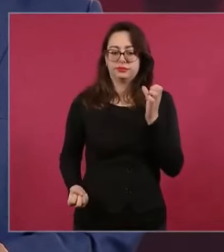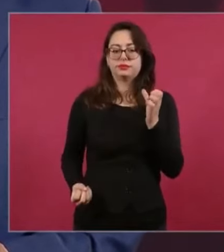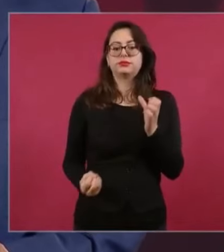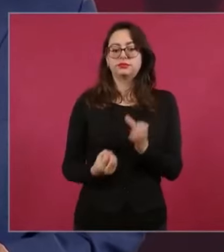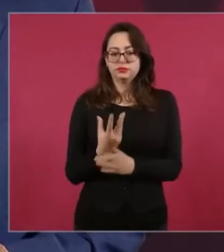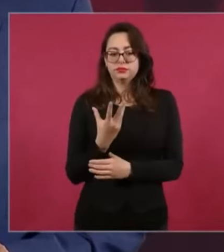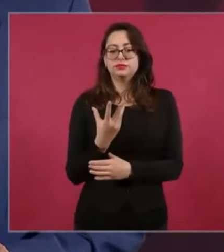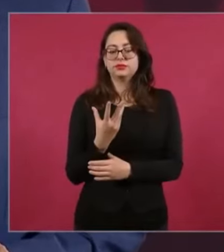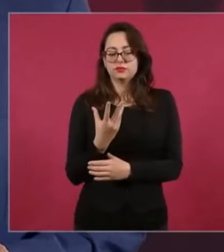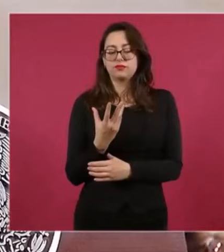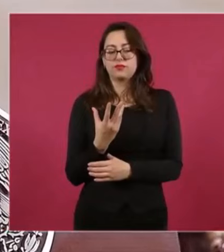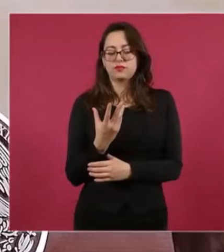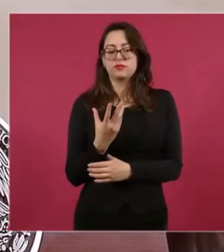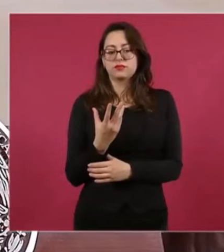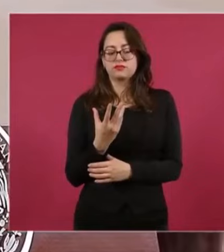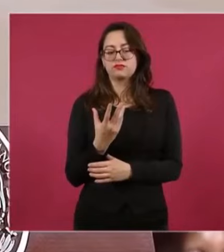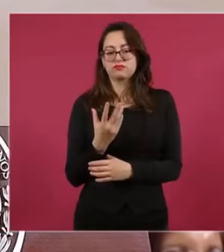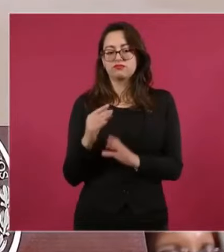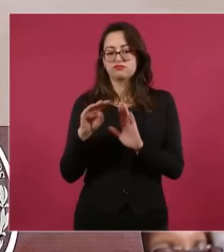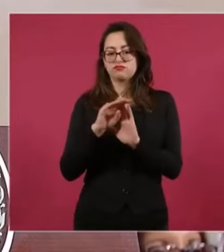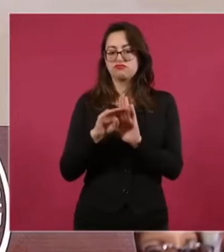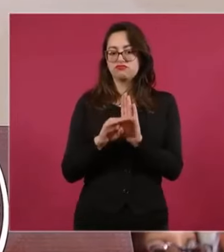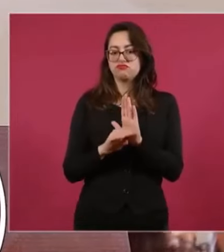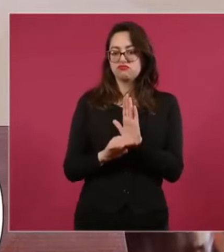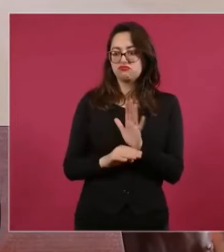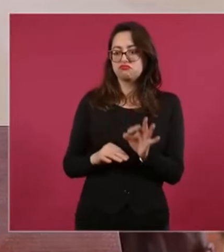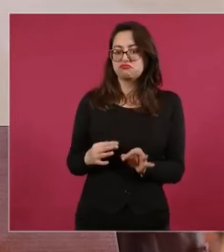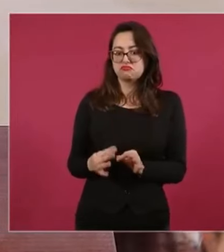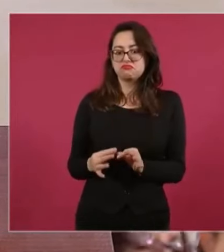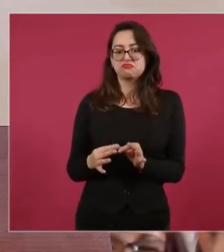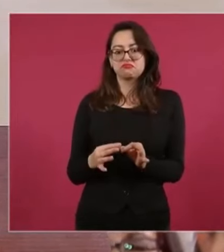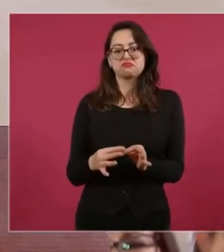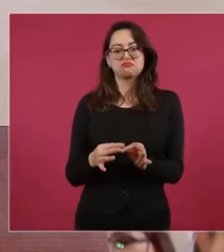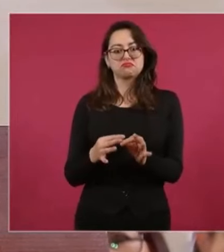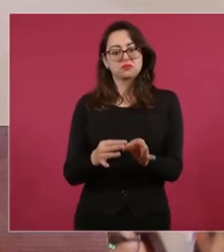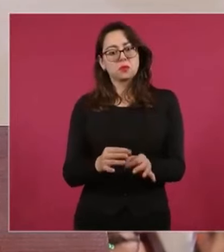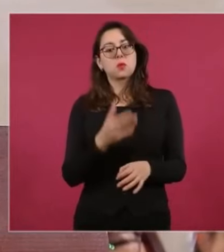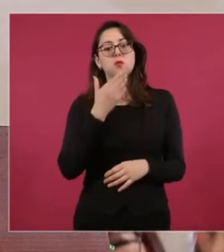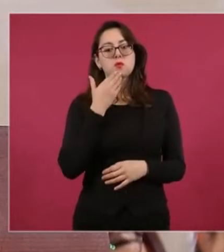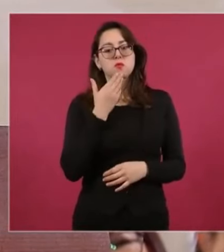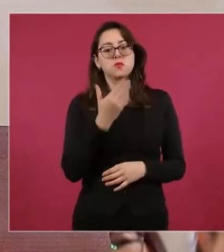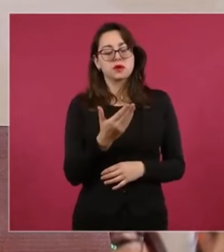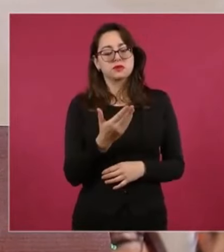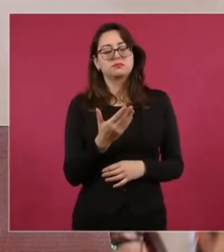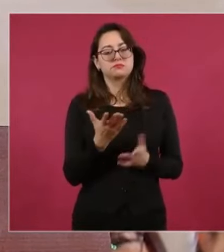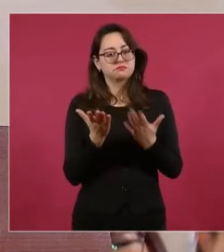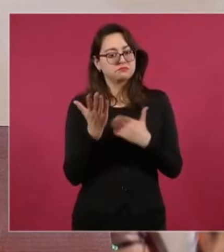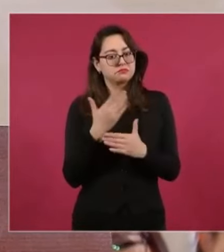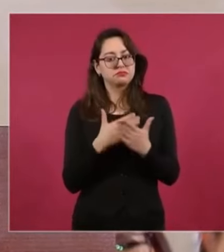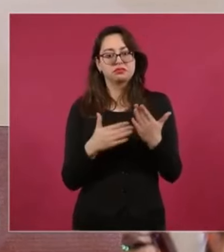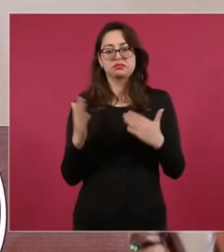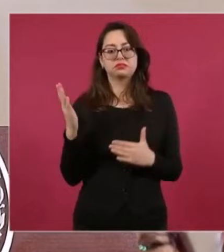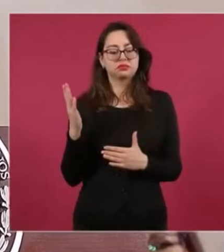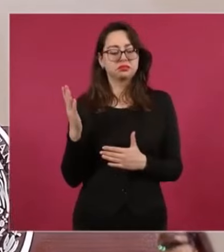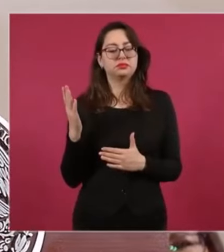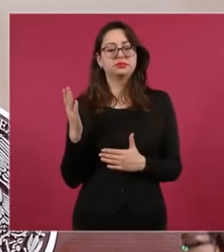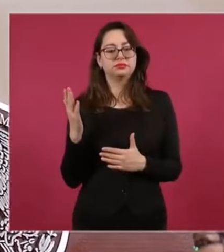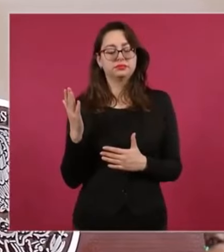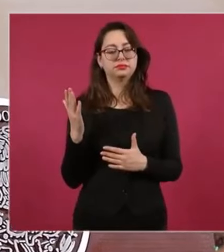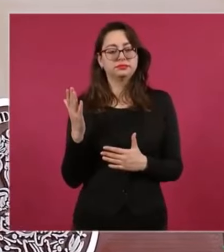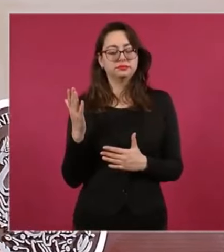tenido mucho éxito y eso lo pueden constatar